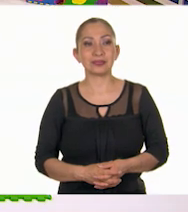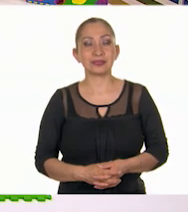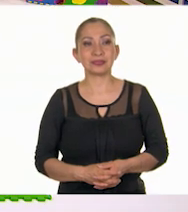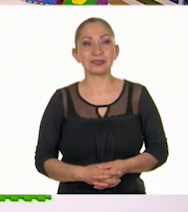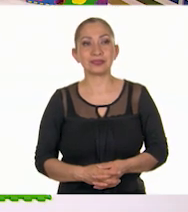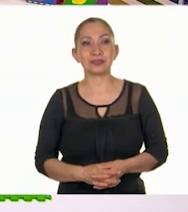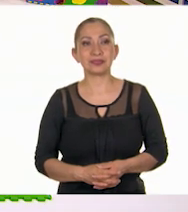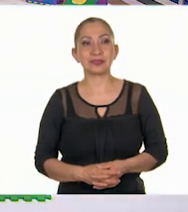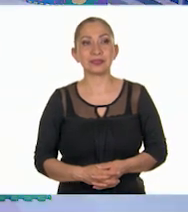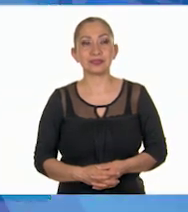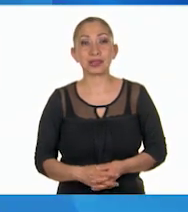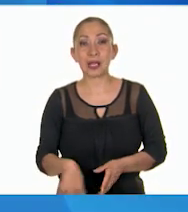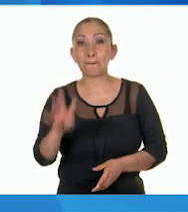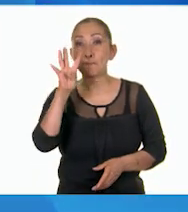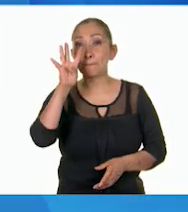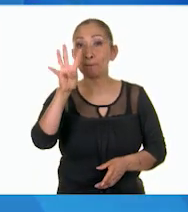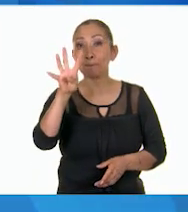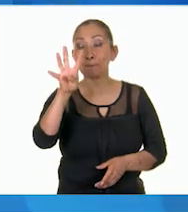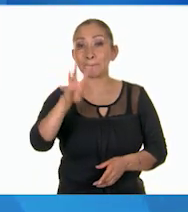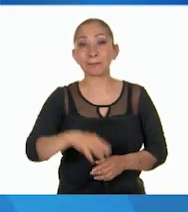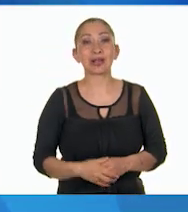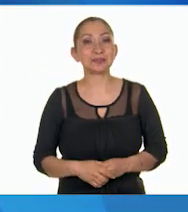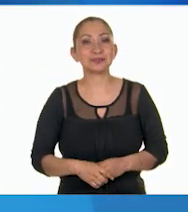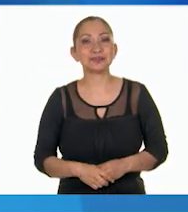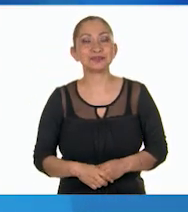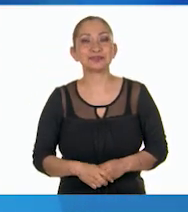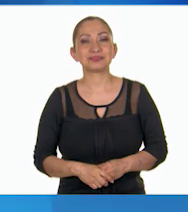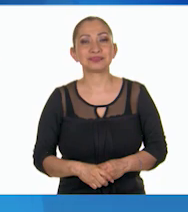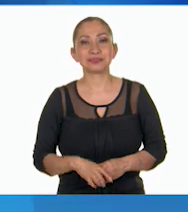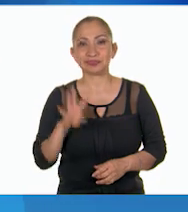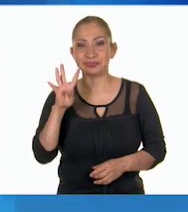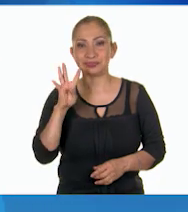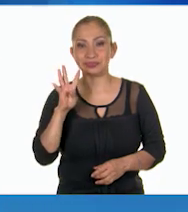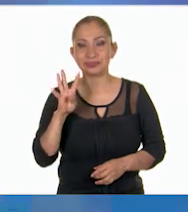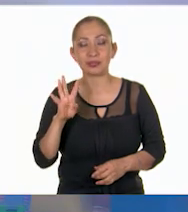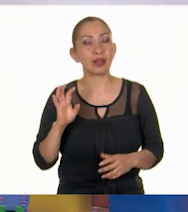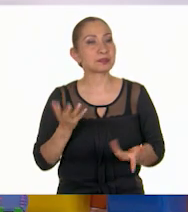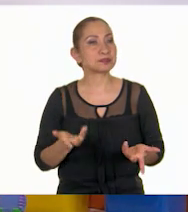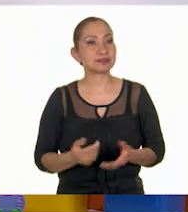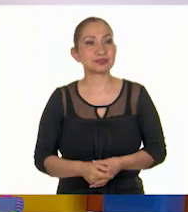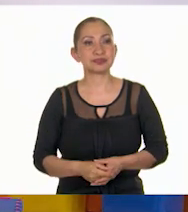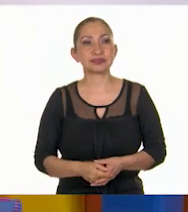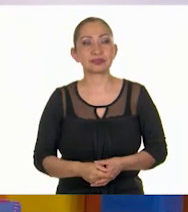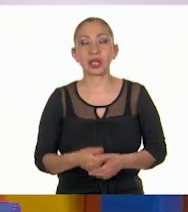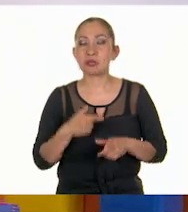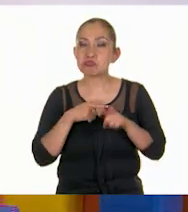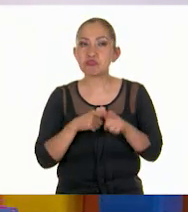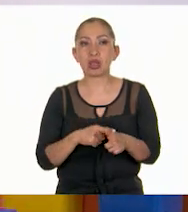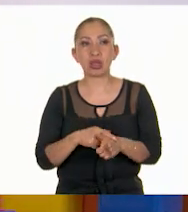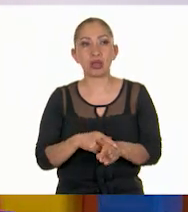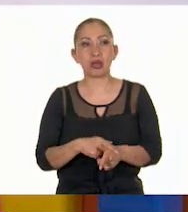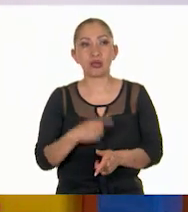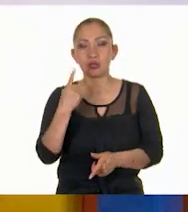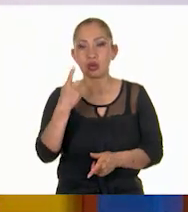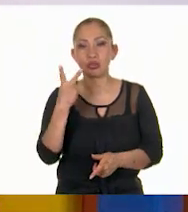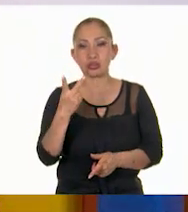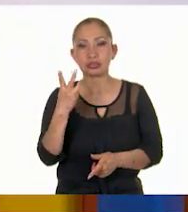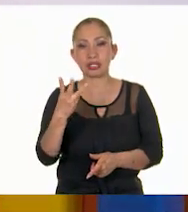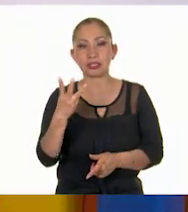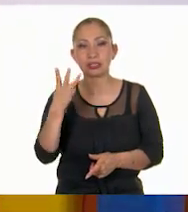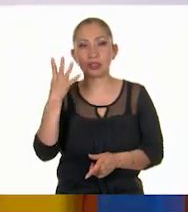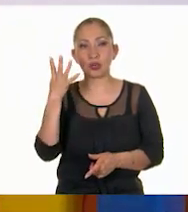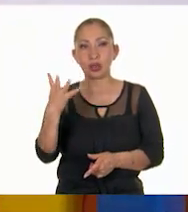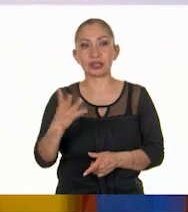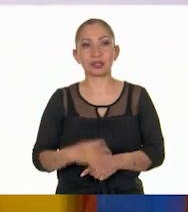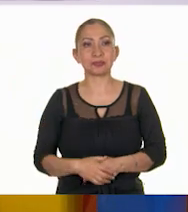¡Tuki, toki, toki, toki! ¡Cuatro! ¡Cuatro! Salió cuatro. Entonces, les avanzo la fichita azul. Uno, dos,